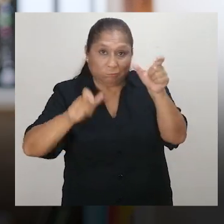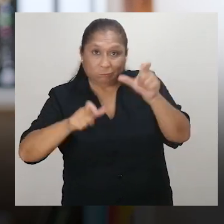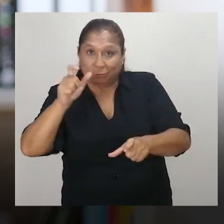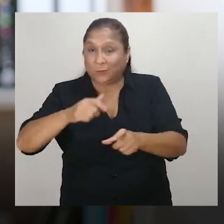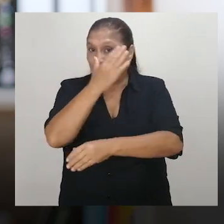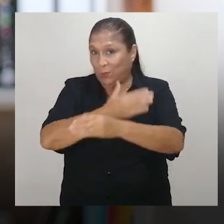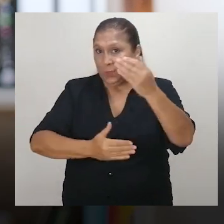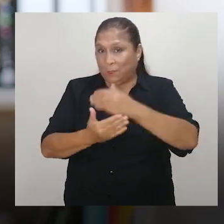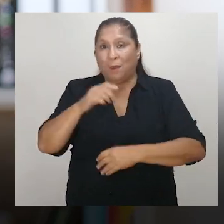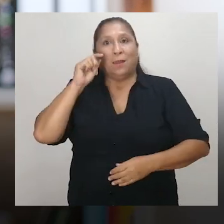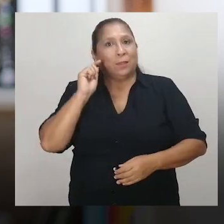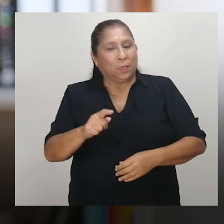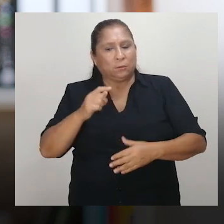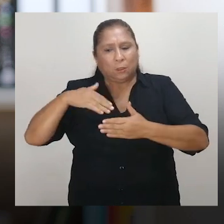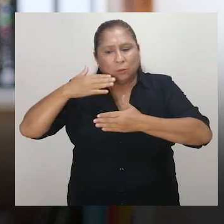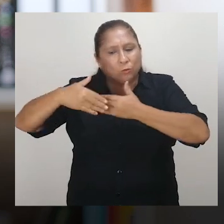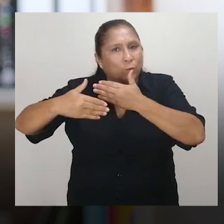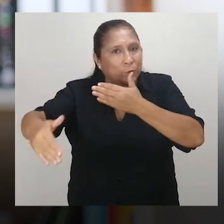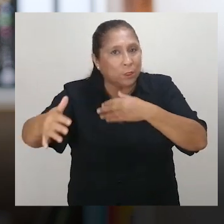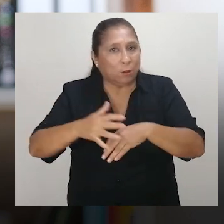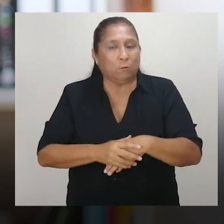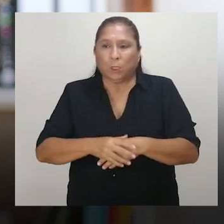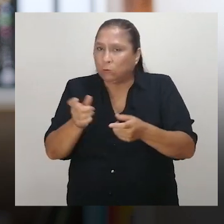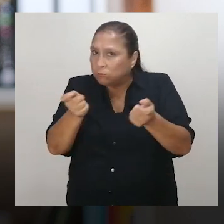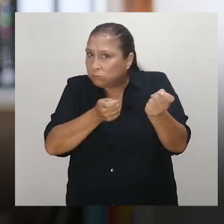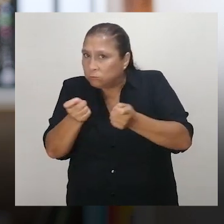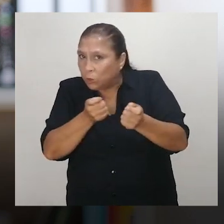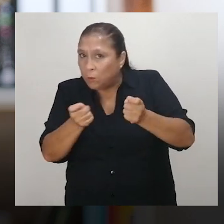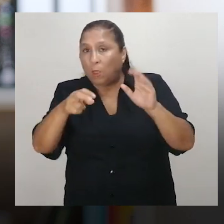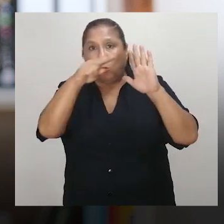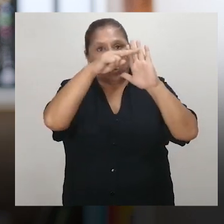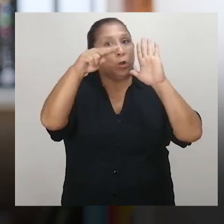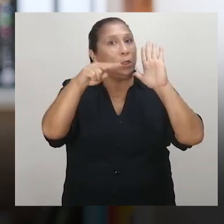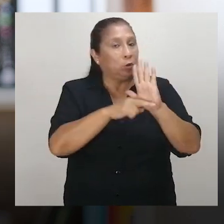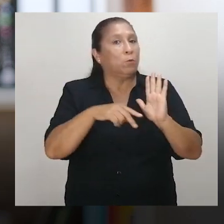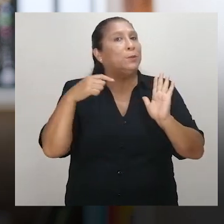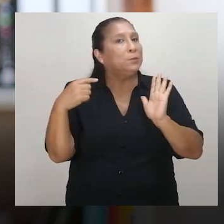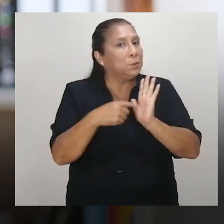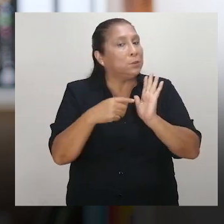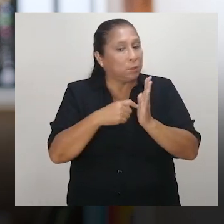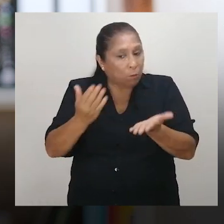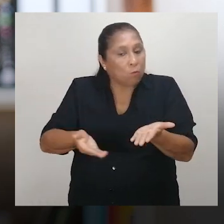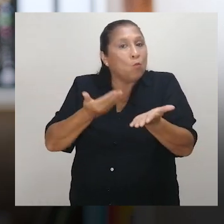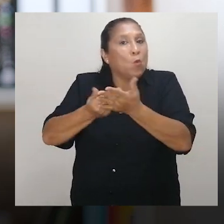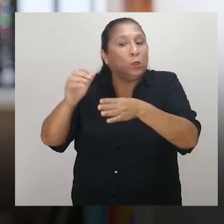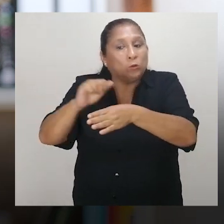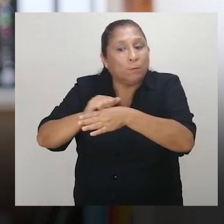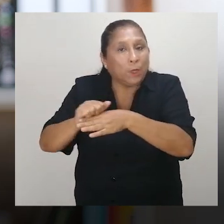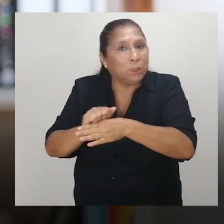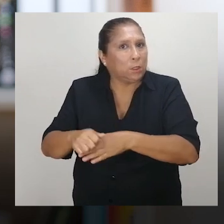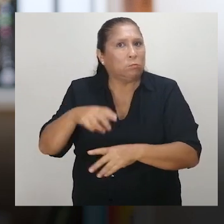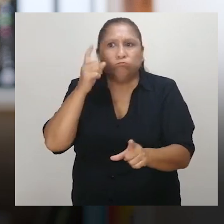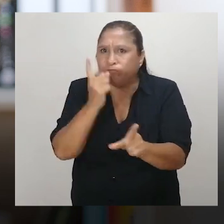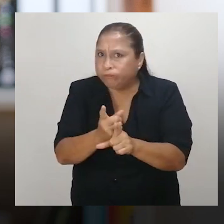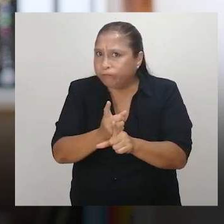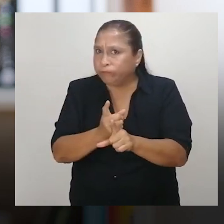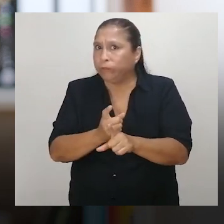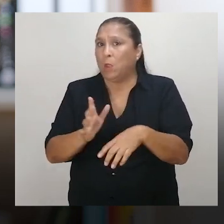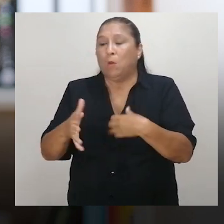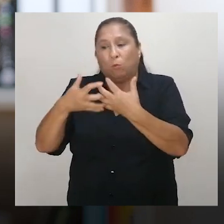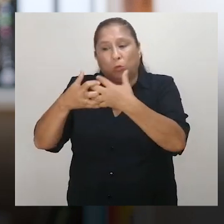el derecho al trabajo de las personas con discapacidad y este es un procedimiento regulado en nuestras normas y debe ser